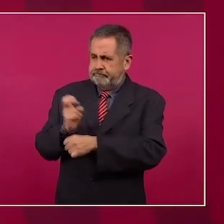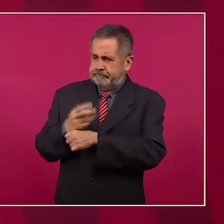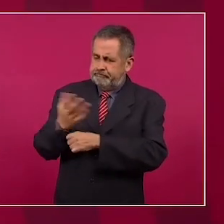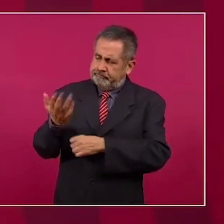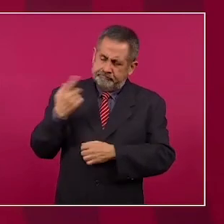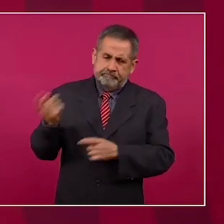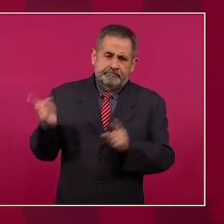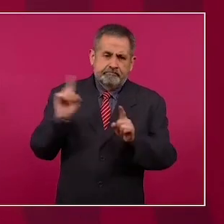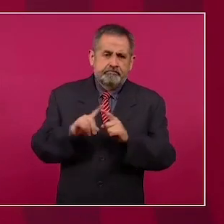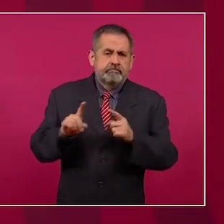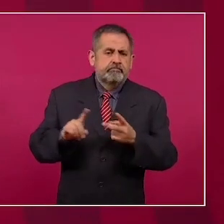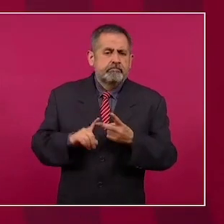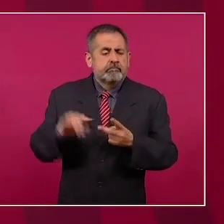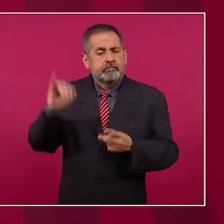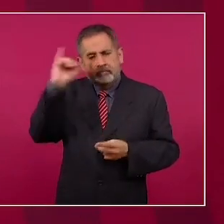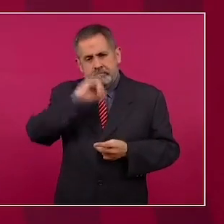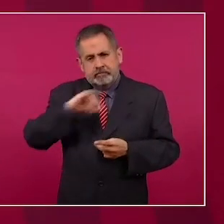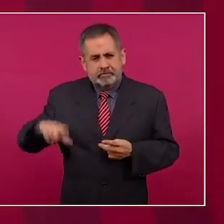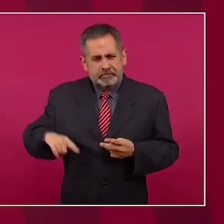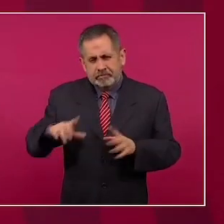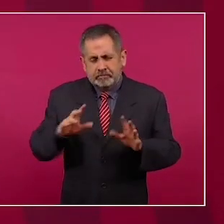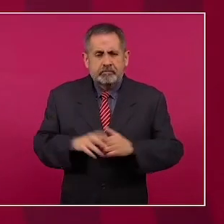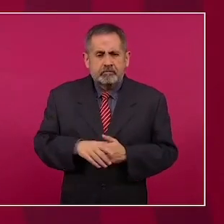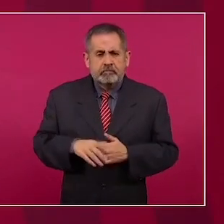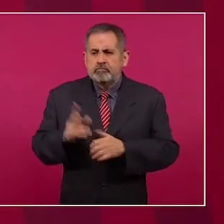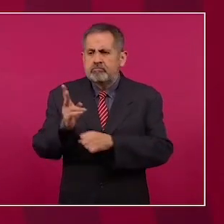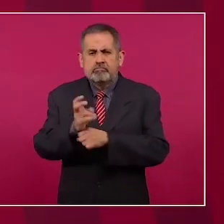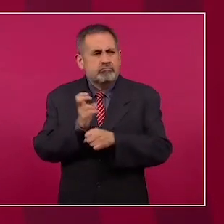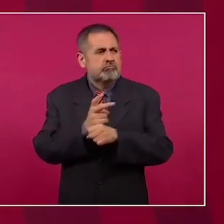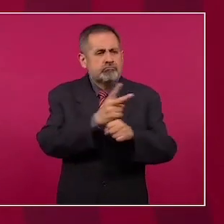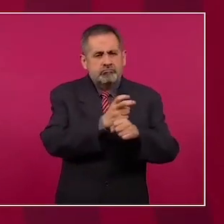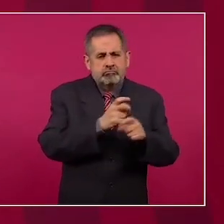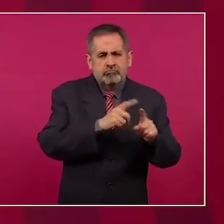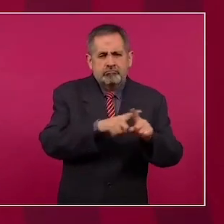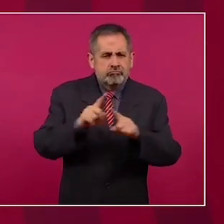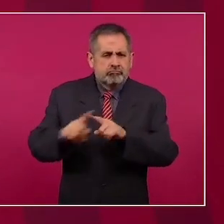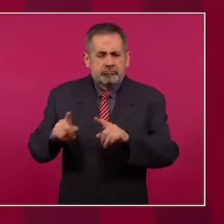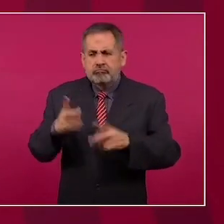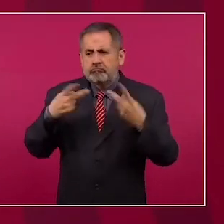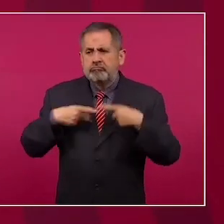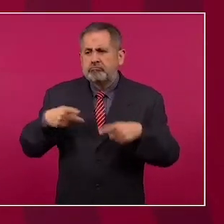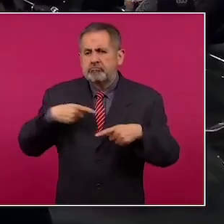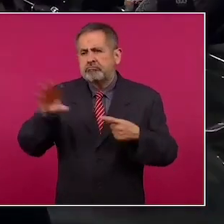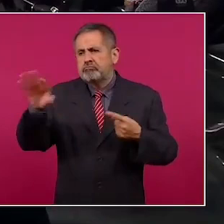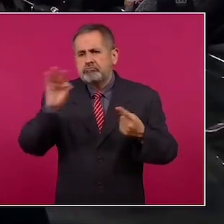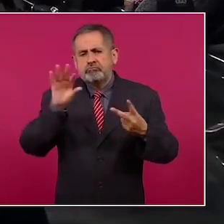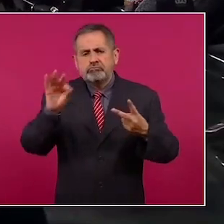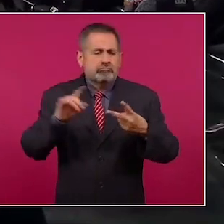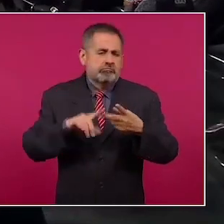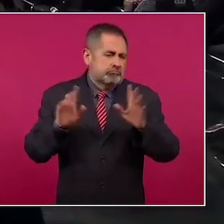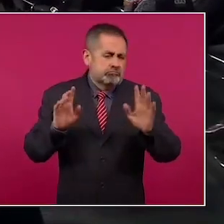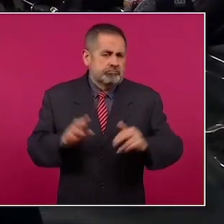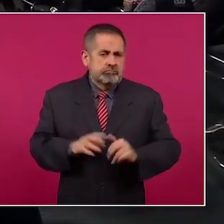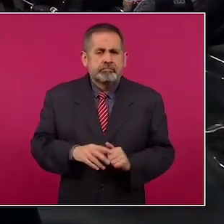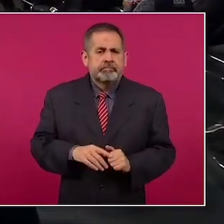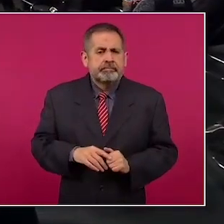va a estar la jefe de gobierno, pero voy a invitar a dos ciudadanos más de los que